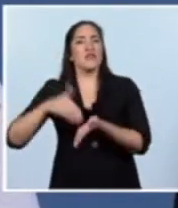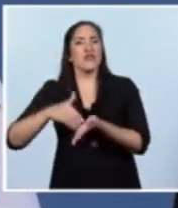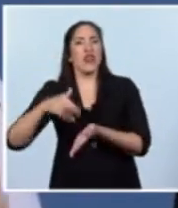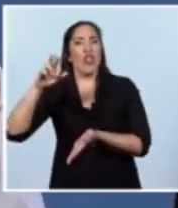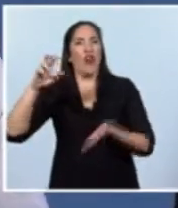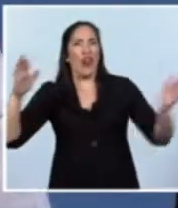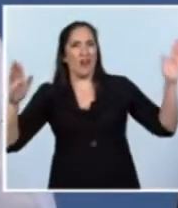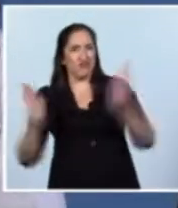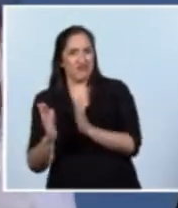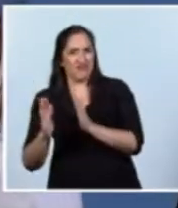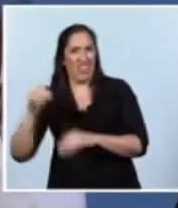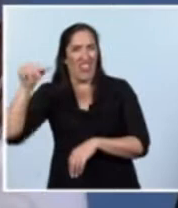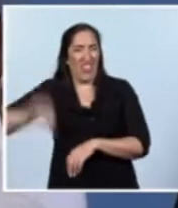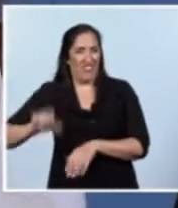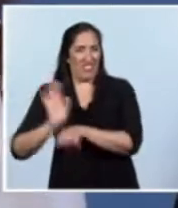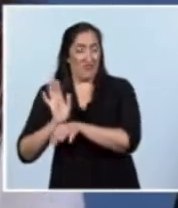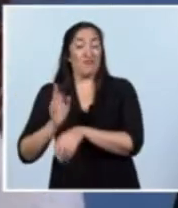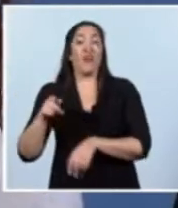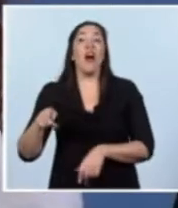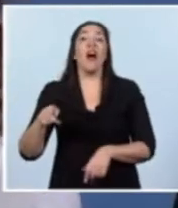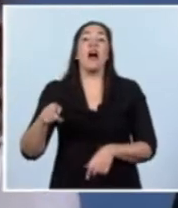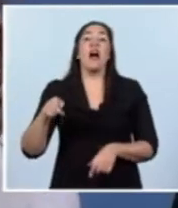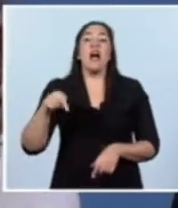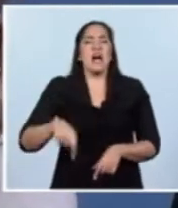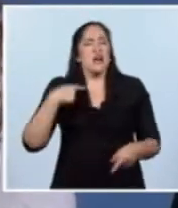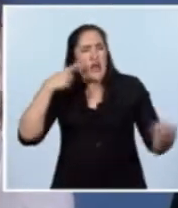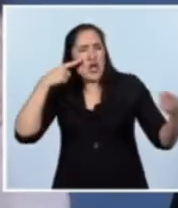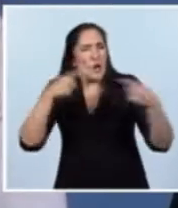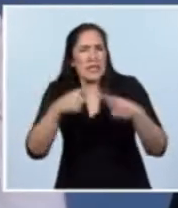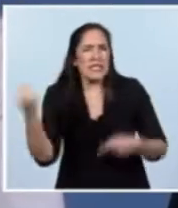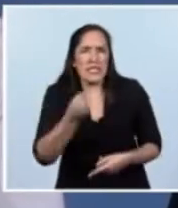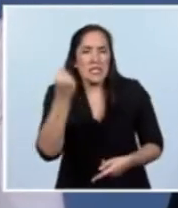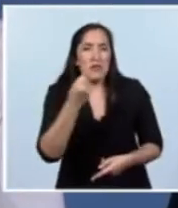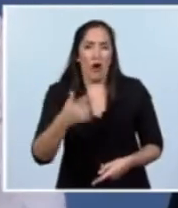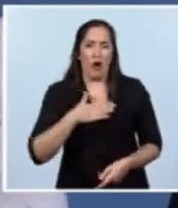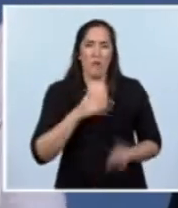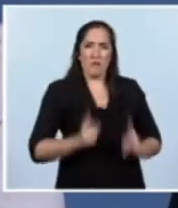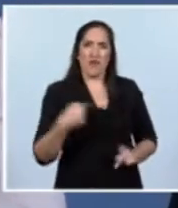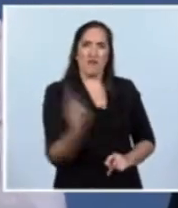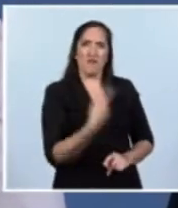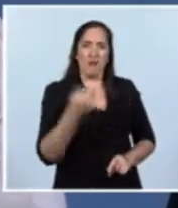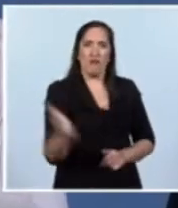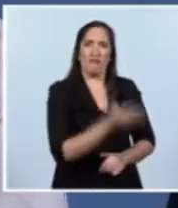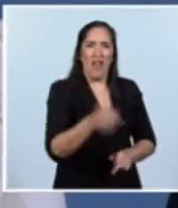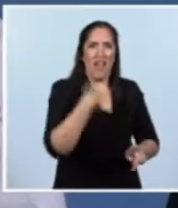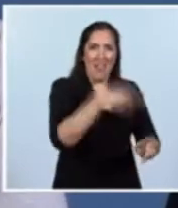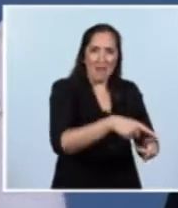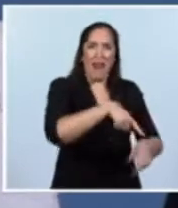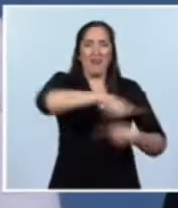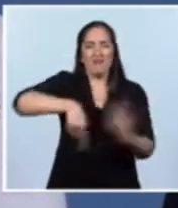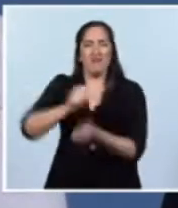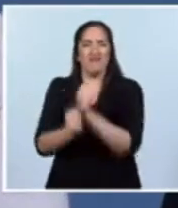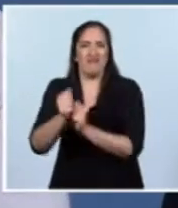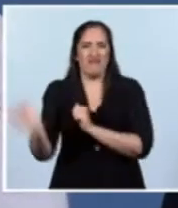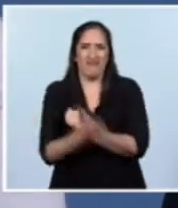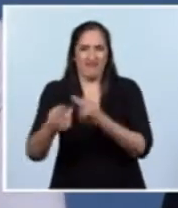déficit. Y nuestro objetivo no solamente debe ser el autoabastecimiento, nuestro objetivo debe ser también,